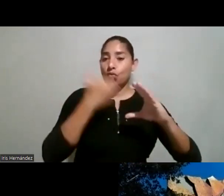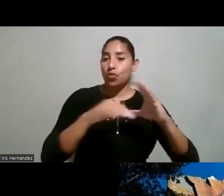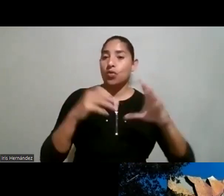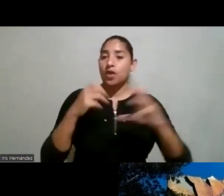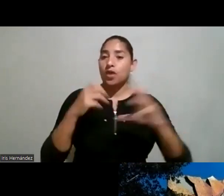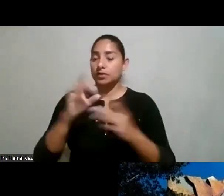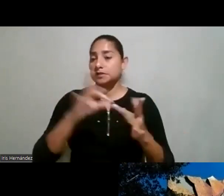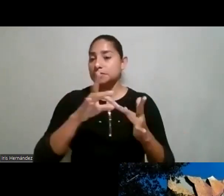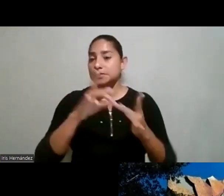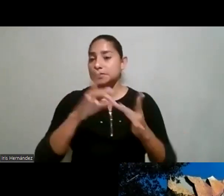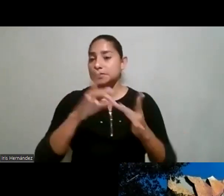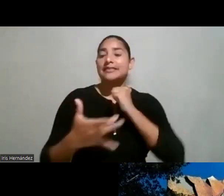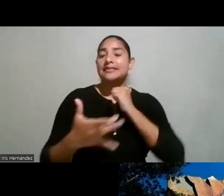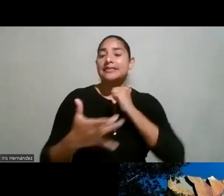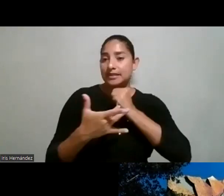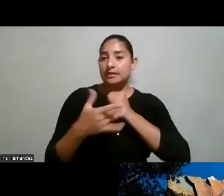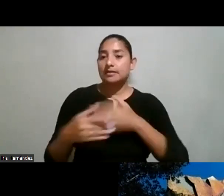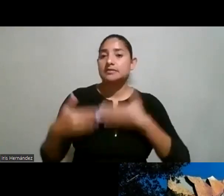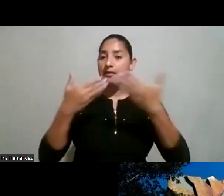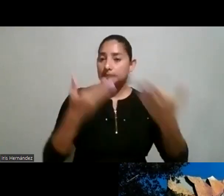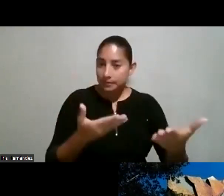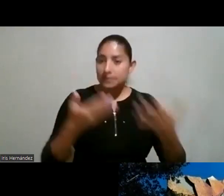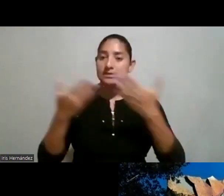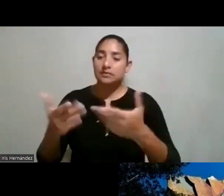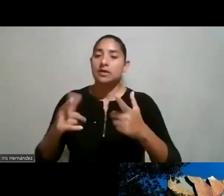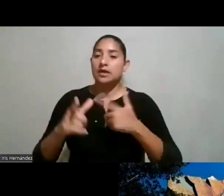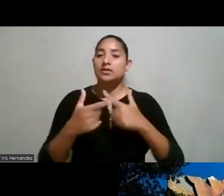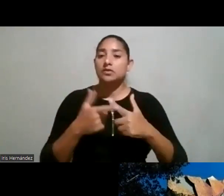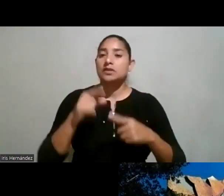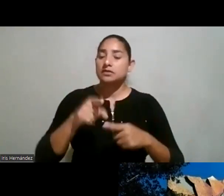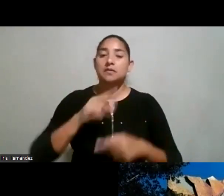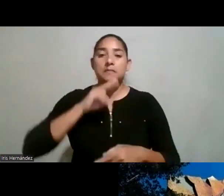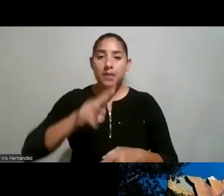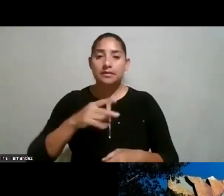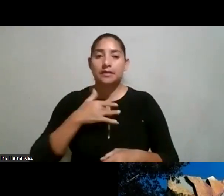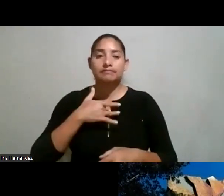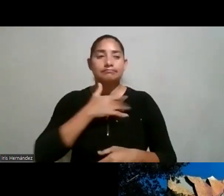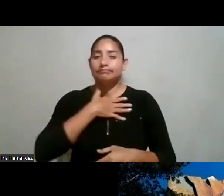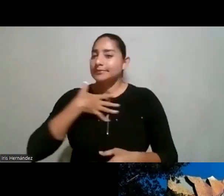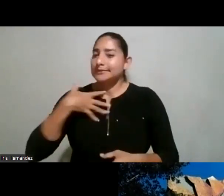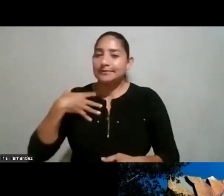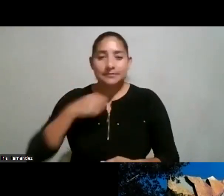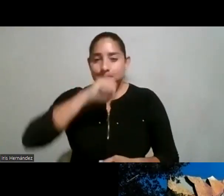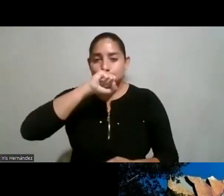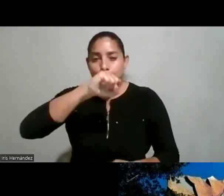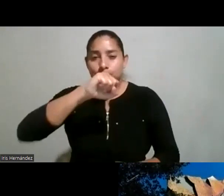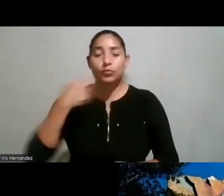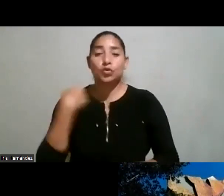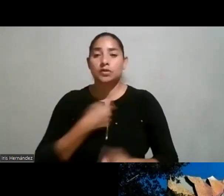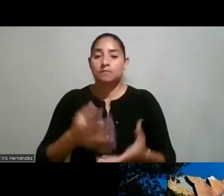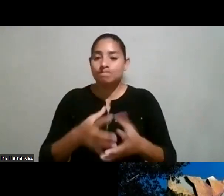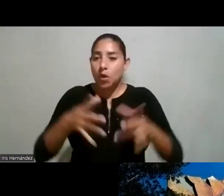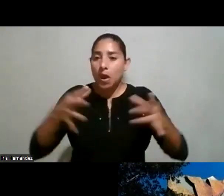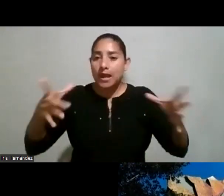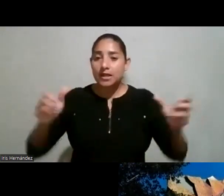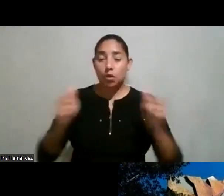con las especialidades técnicas que se están presentando entonces esto realmente nos apasiona y como les decimos la idea es poder crecer y crecer a